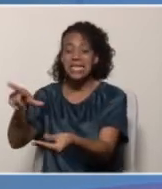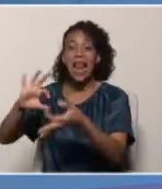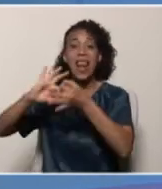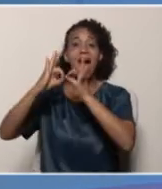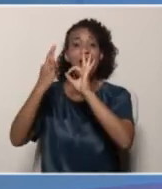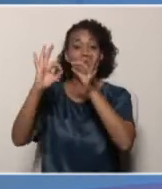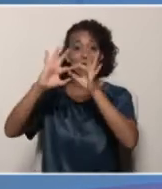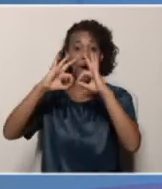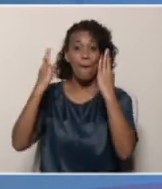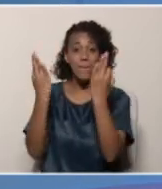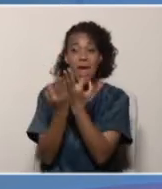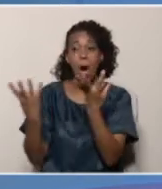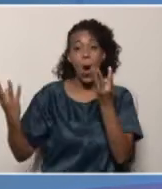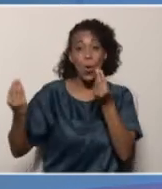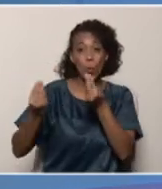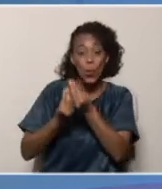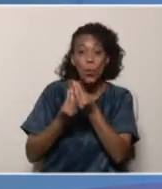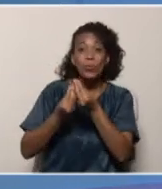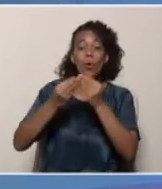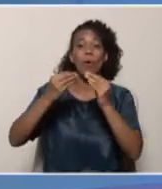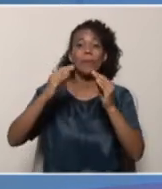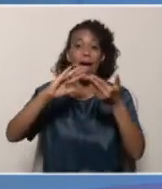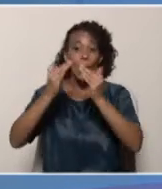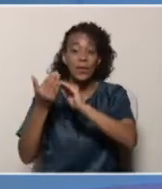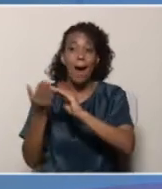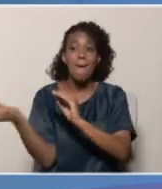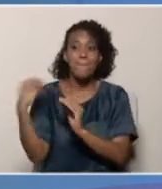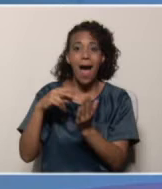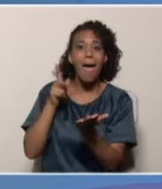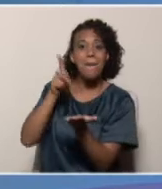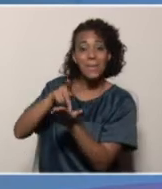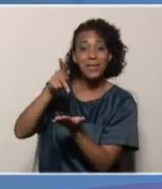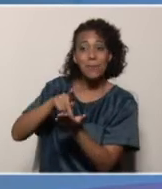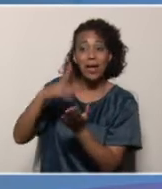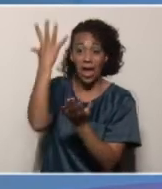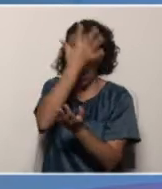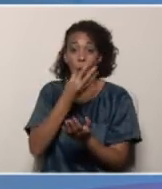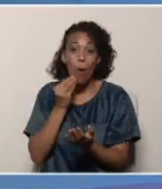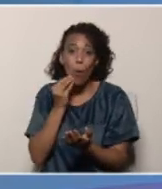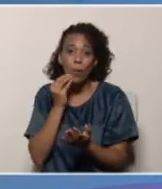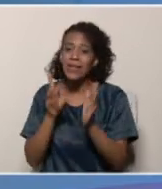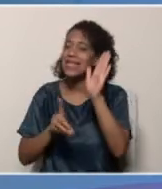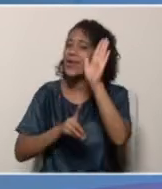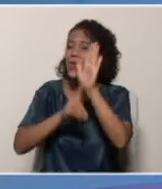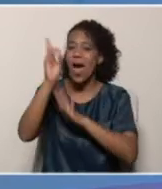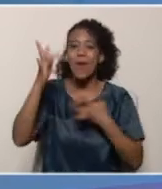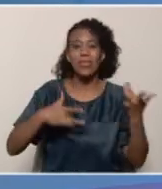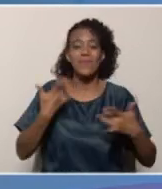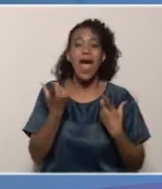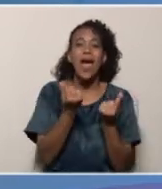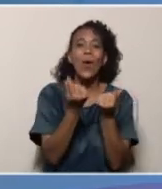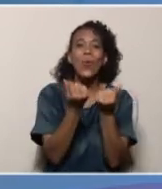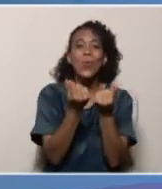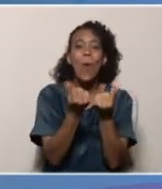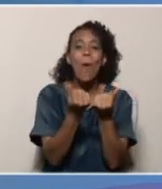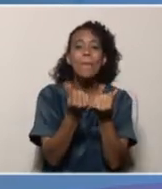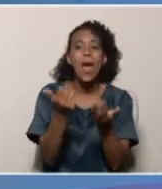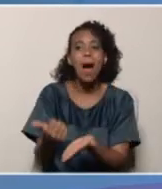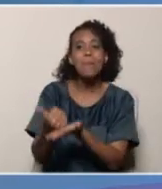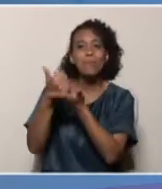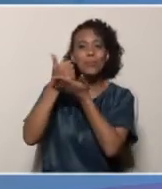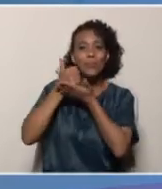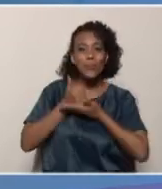familia en conjunto, en apoyo al participante, puedan desarrollar una actividad económica que tribute